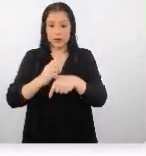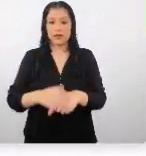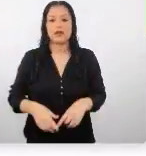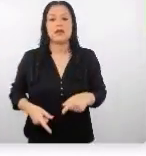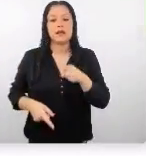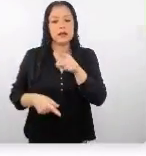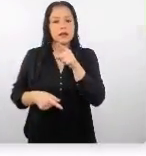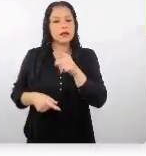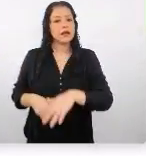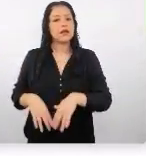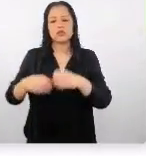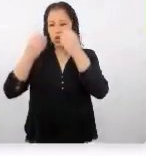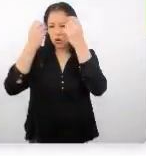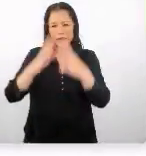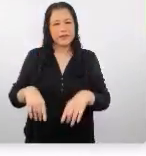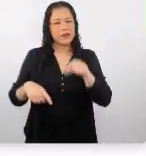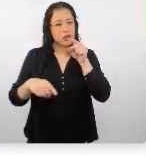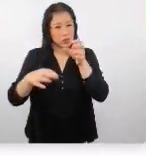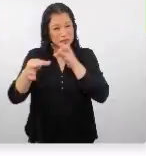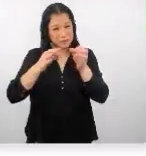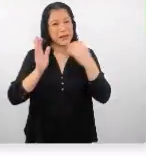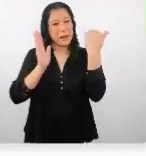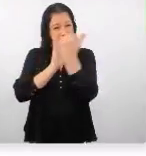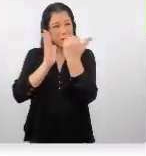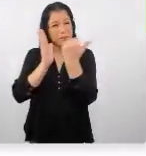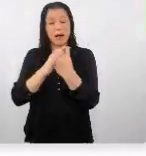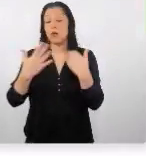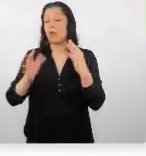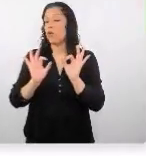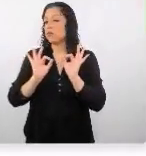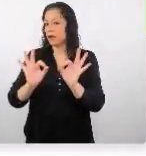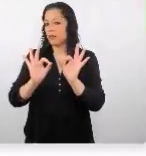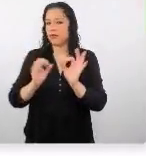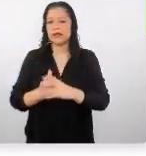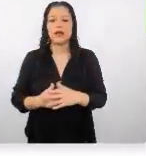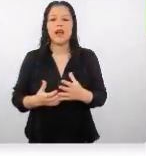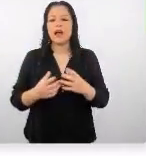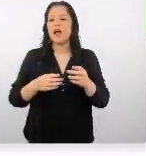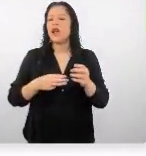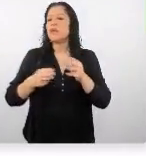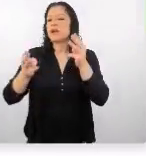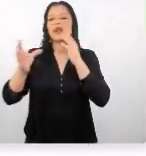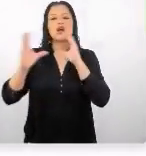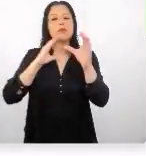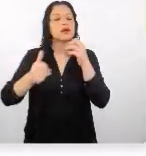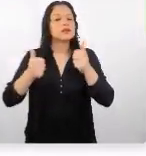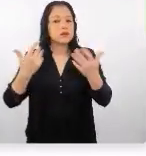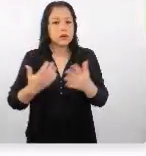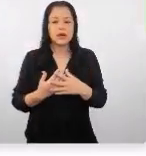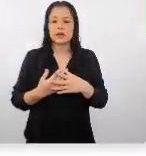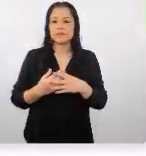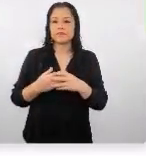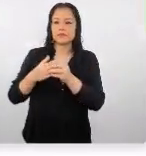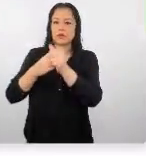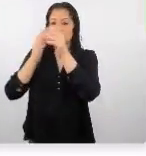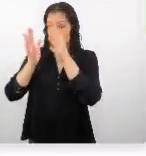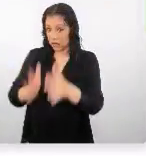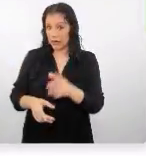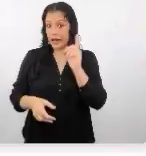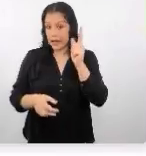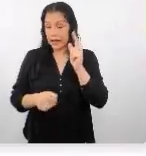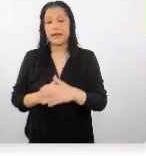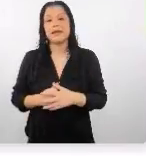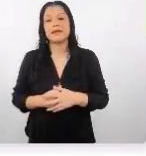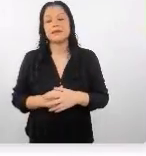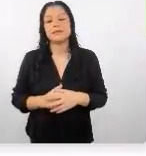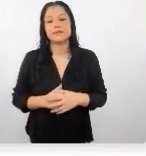al pie de la letra las instrucciones son bien disciplinados el canal de comunicación suele ser con el truconductor de grupo en el caso de